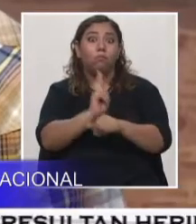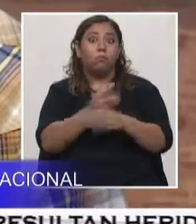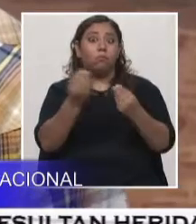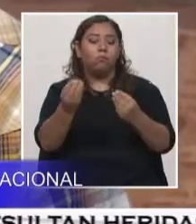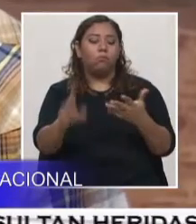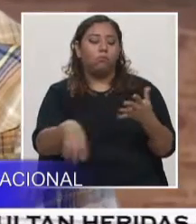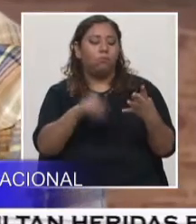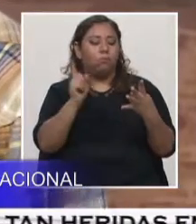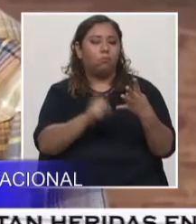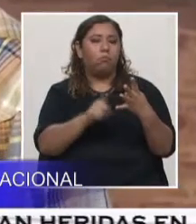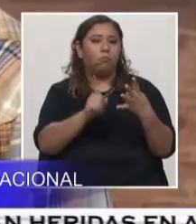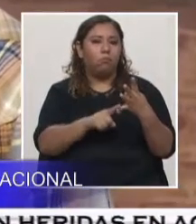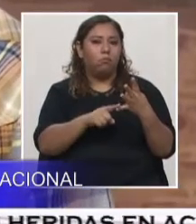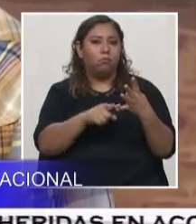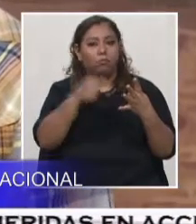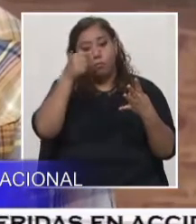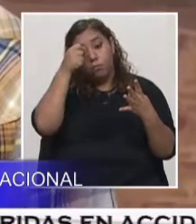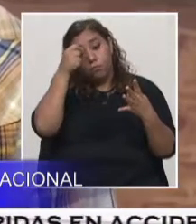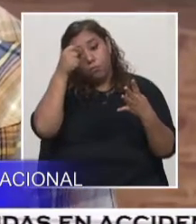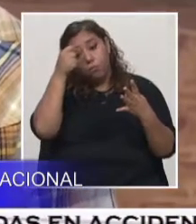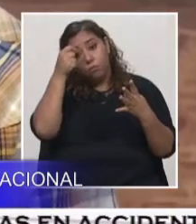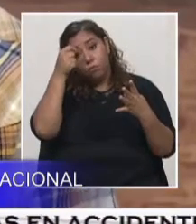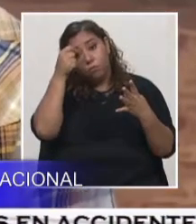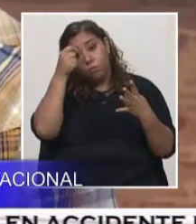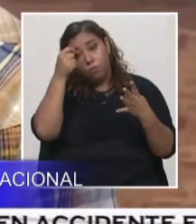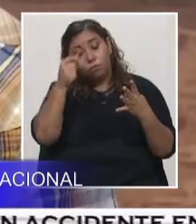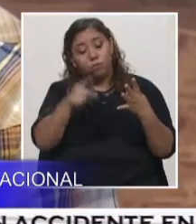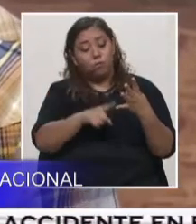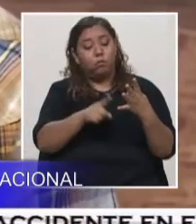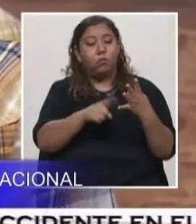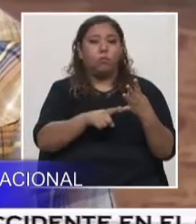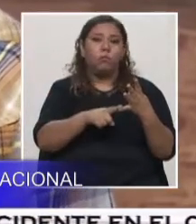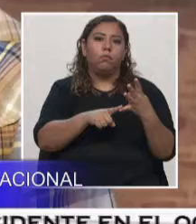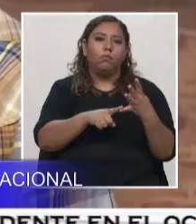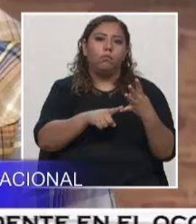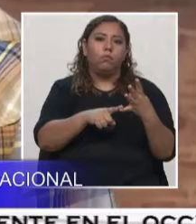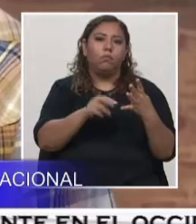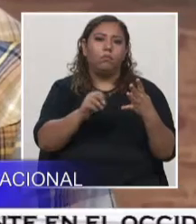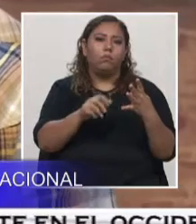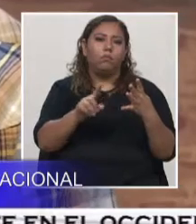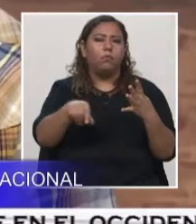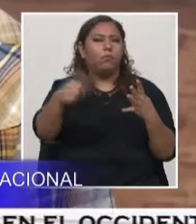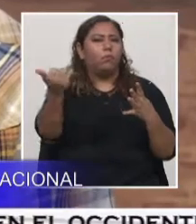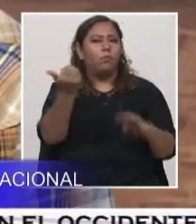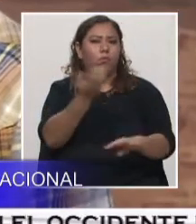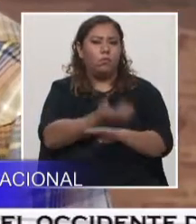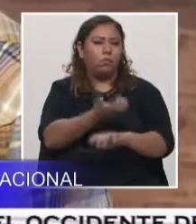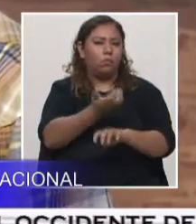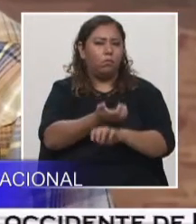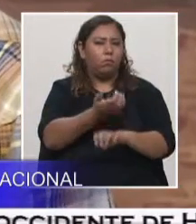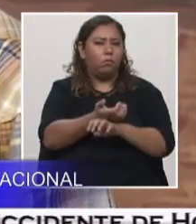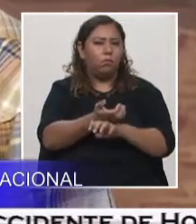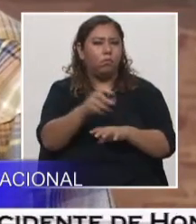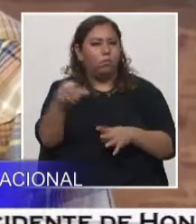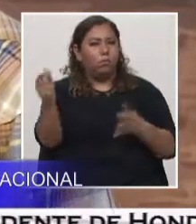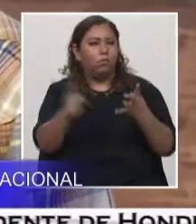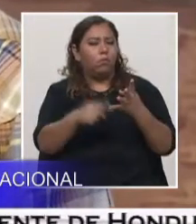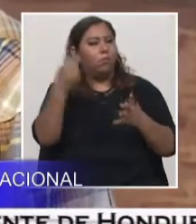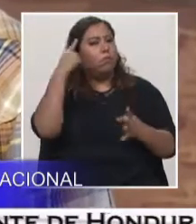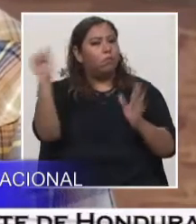También tenemos en todo el país las explotaciones de cal. Tenemos también puzolán, que son básicos también para la elaboración del cemento.